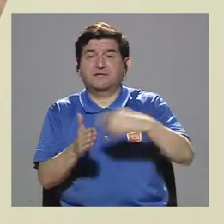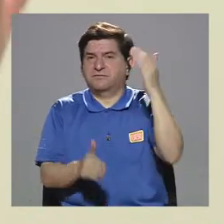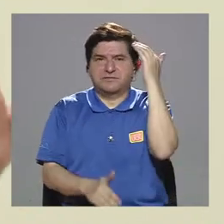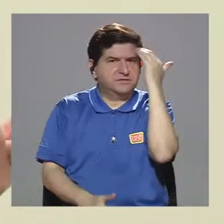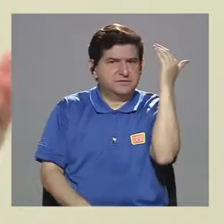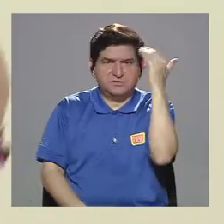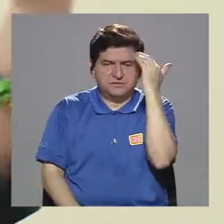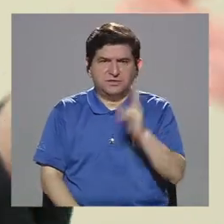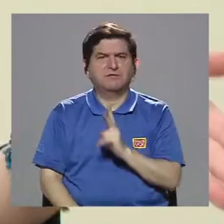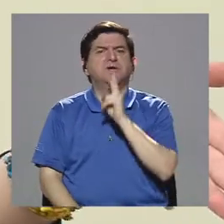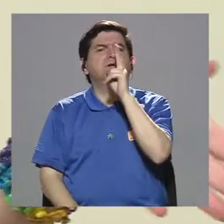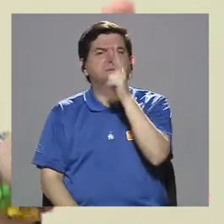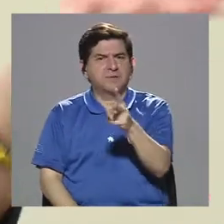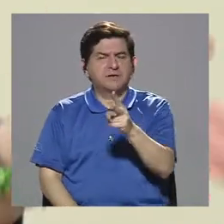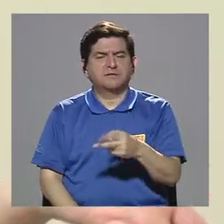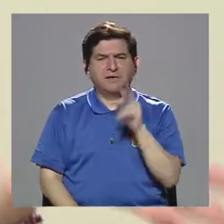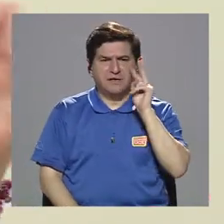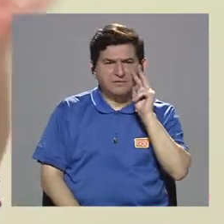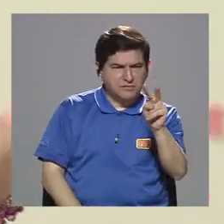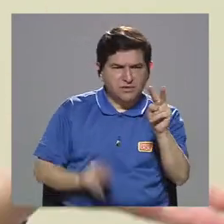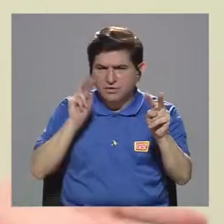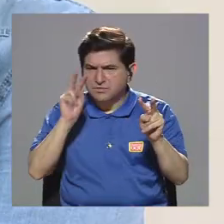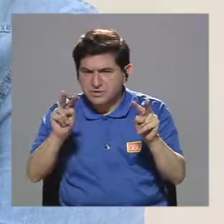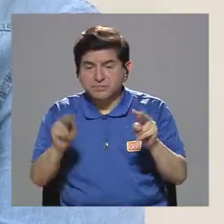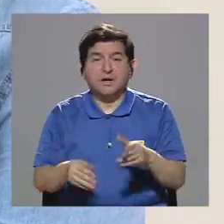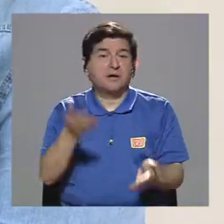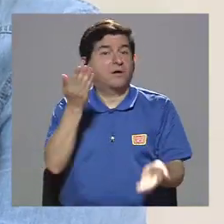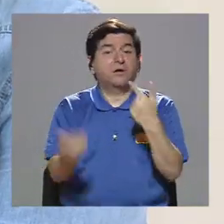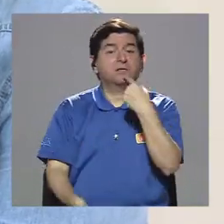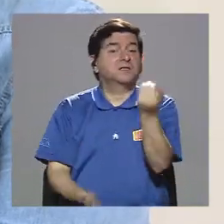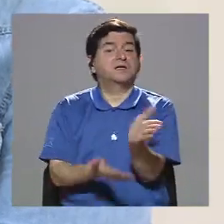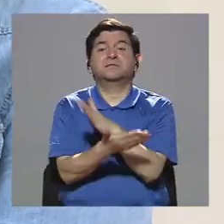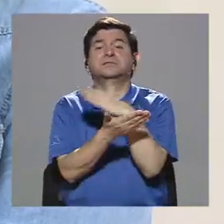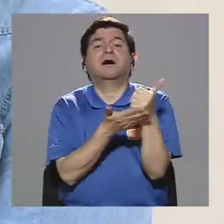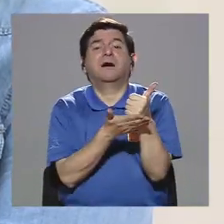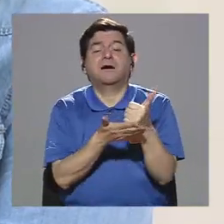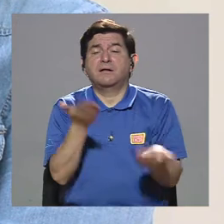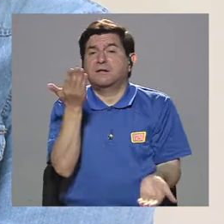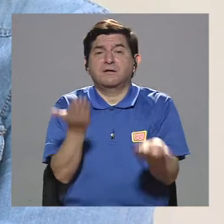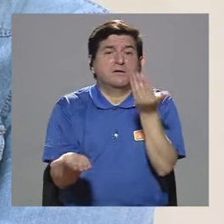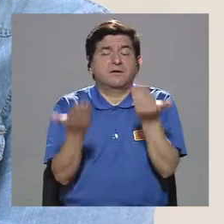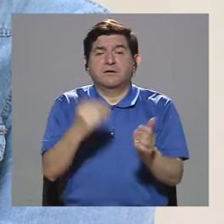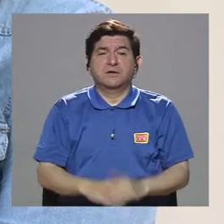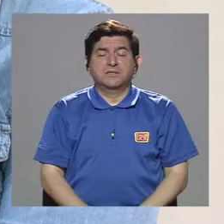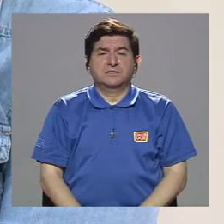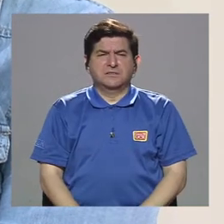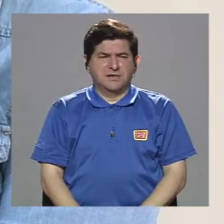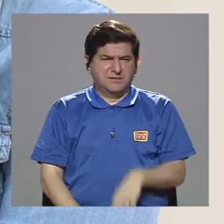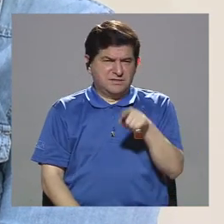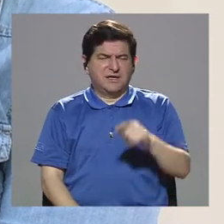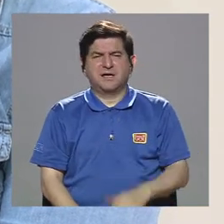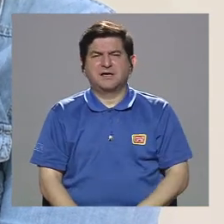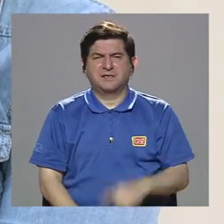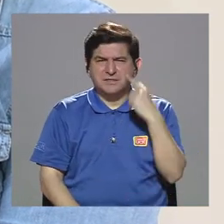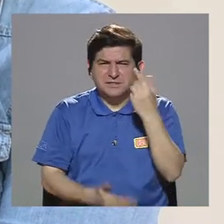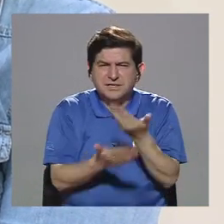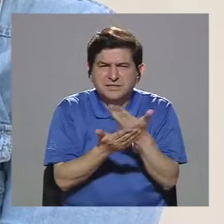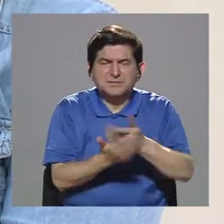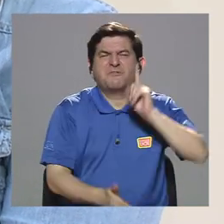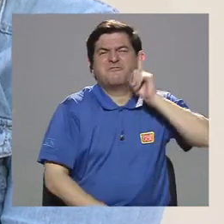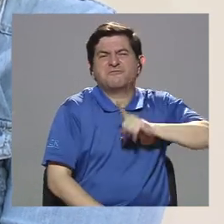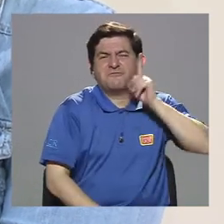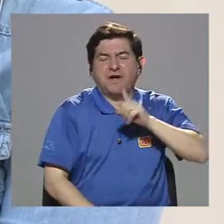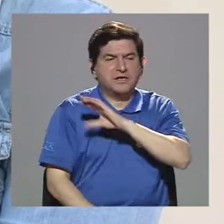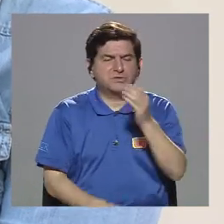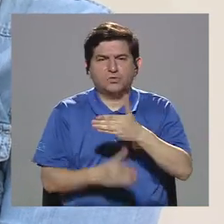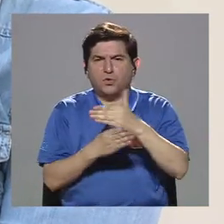veces sin saber si realmente es cierto lo que se está viendo. O de pronto decir algo que puede ser incluso una falsa, un falso testimonio